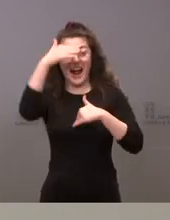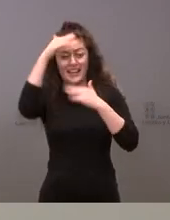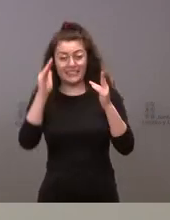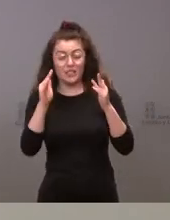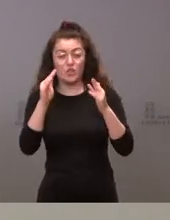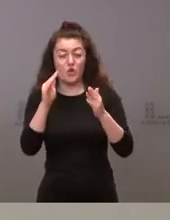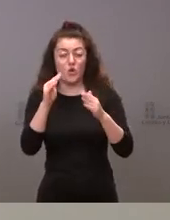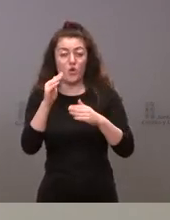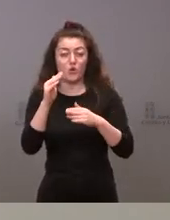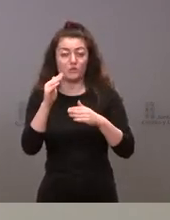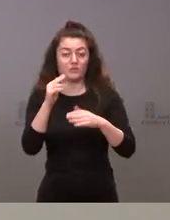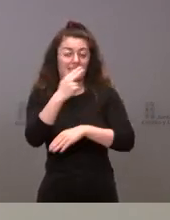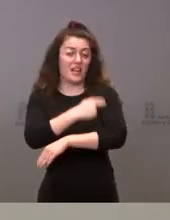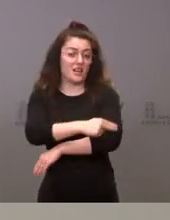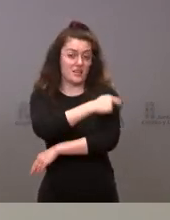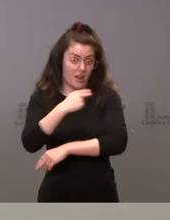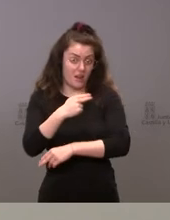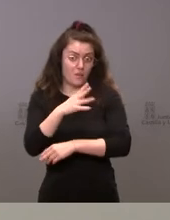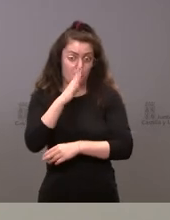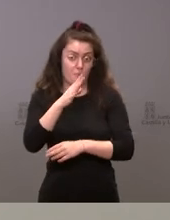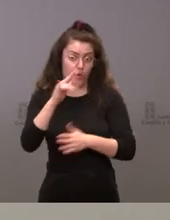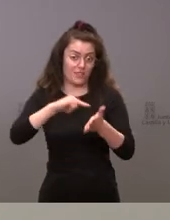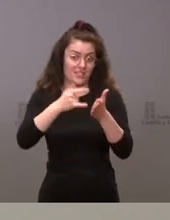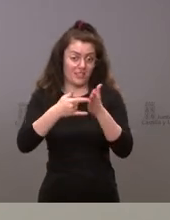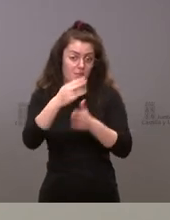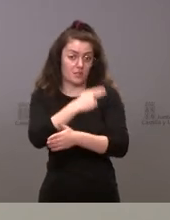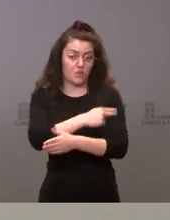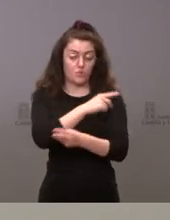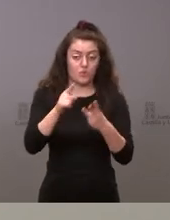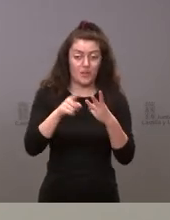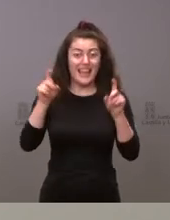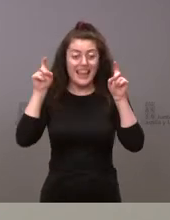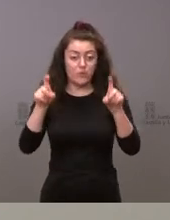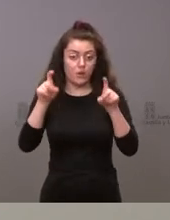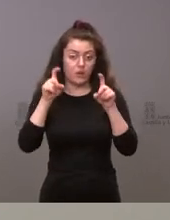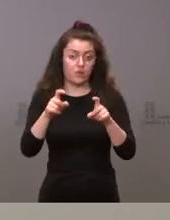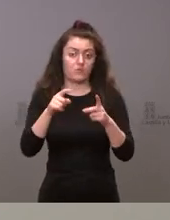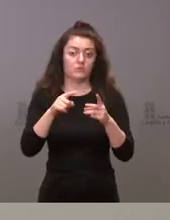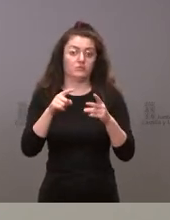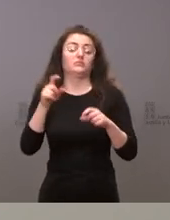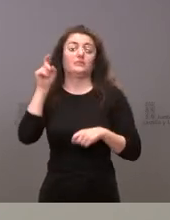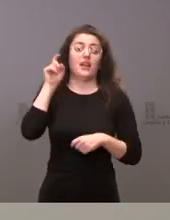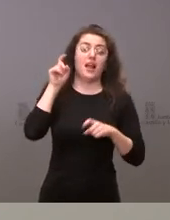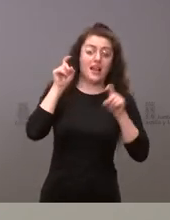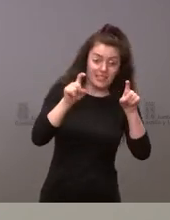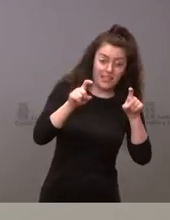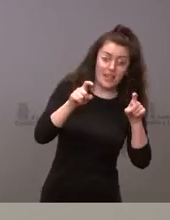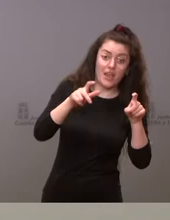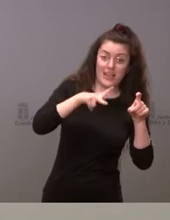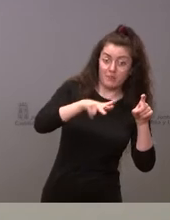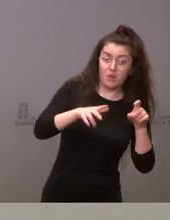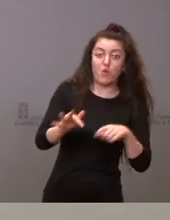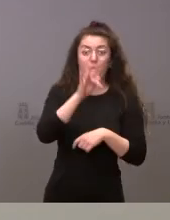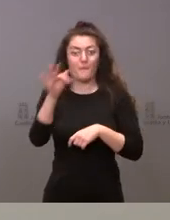salud los servicios vinculados a la educación tanto la enseñanza del español como la prestación del